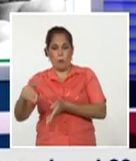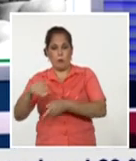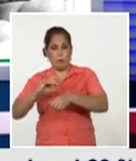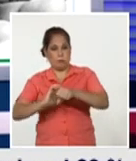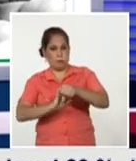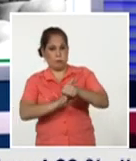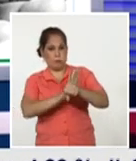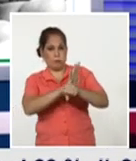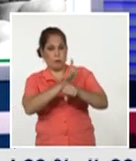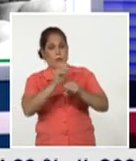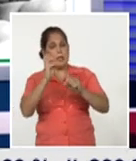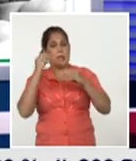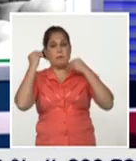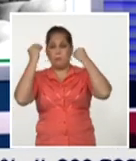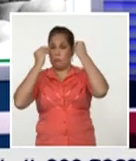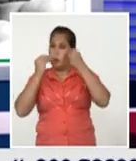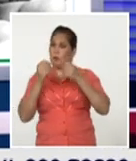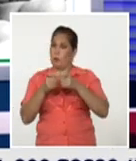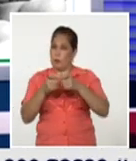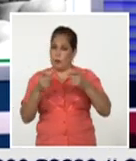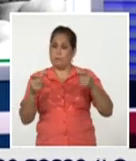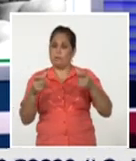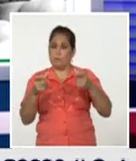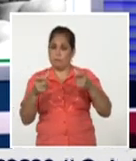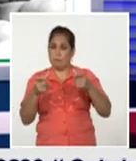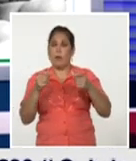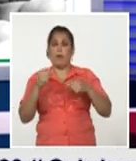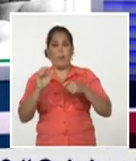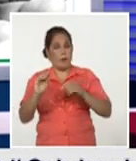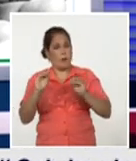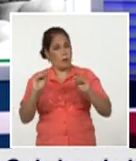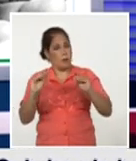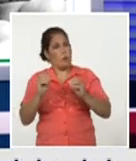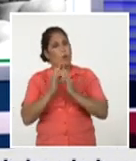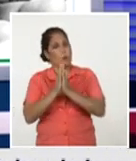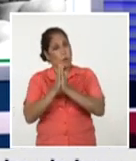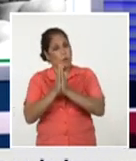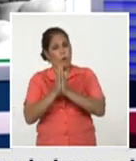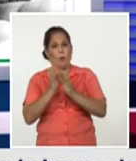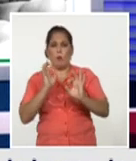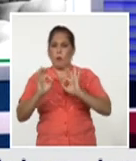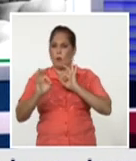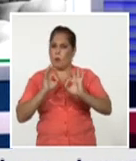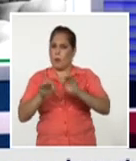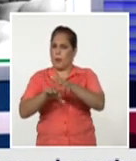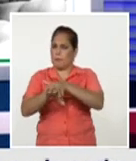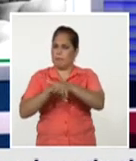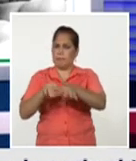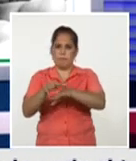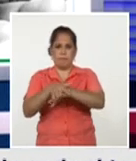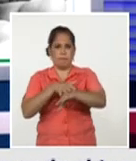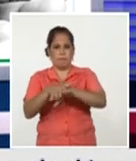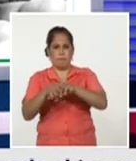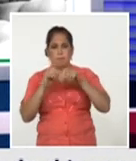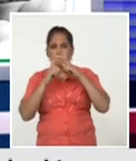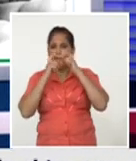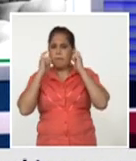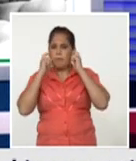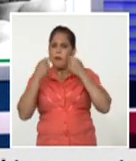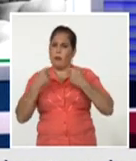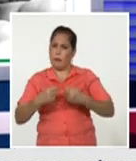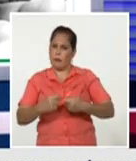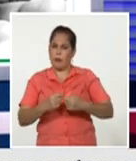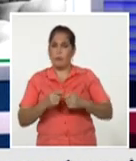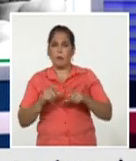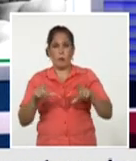cifras preocupantes cifras que deben seguir llamándonos la atención sobre el comportamiento que debemos mantener ante el